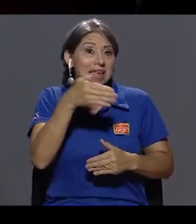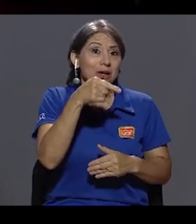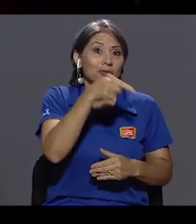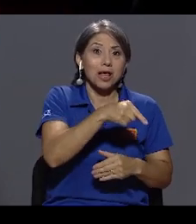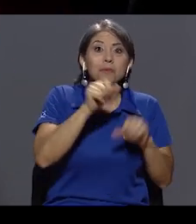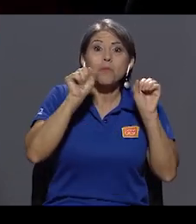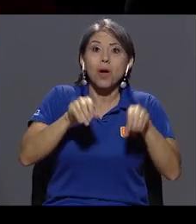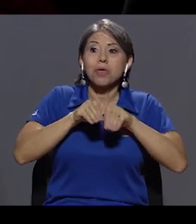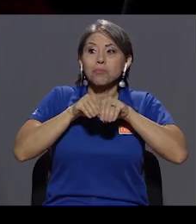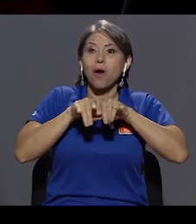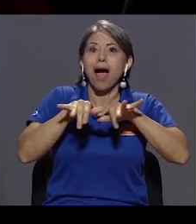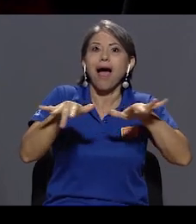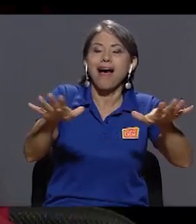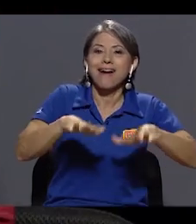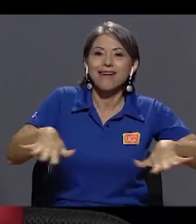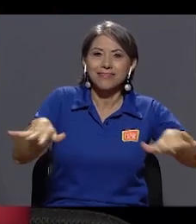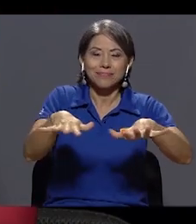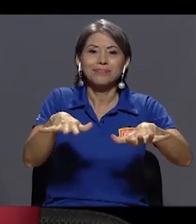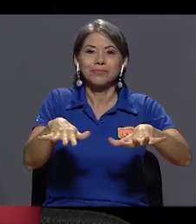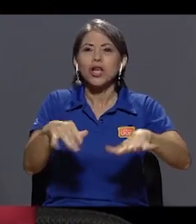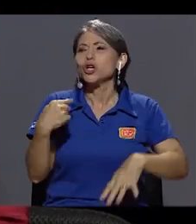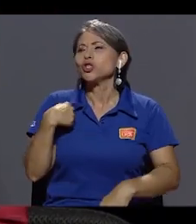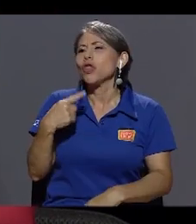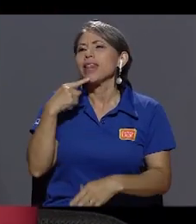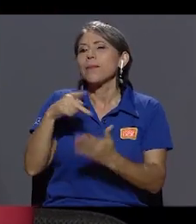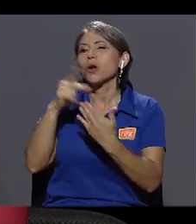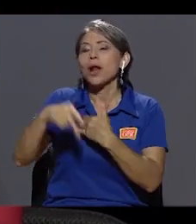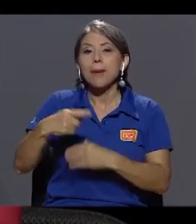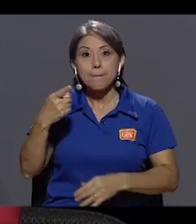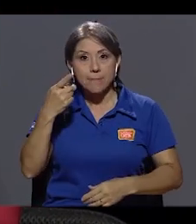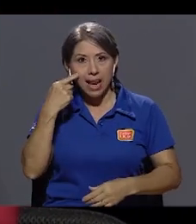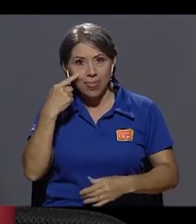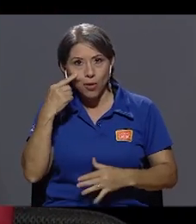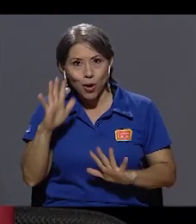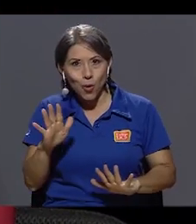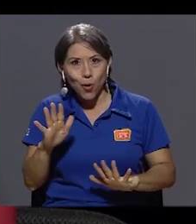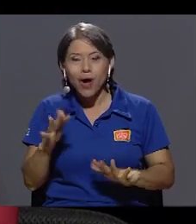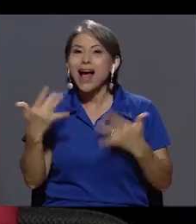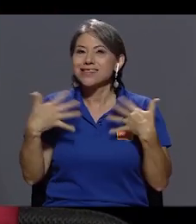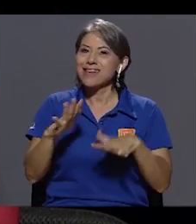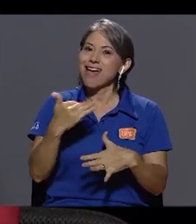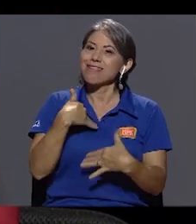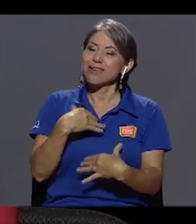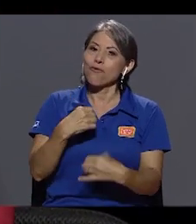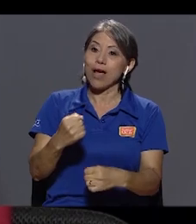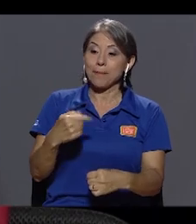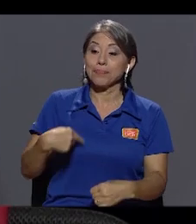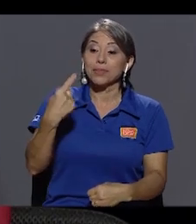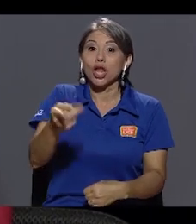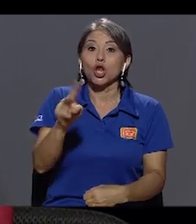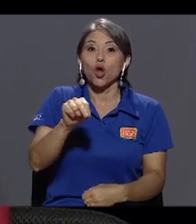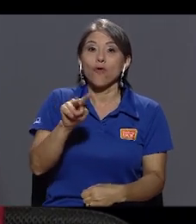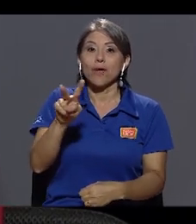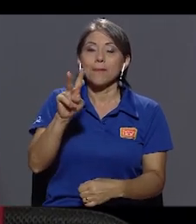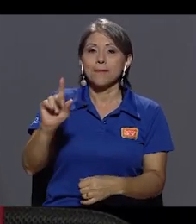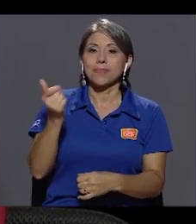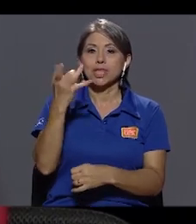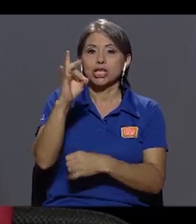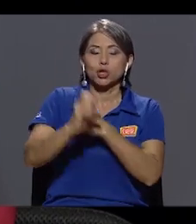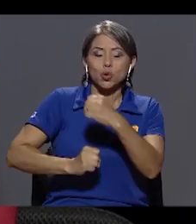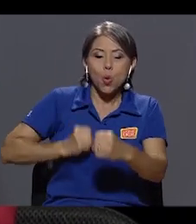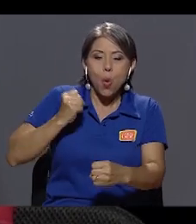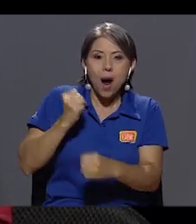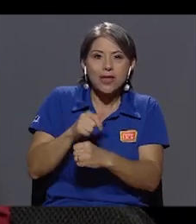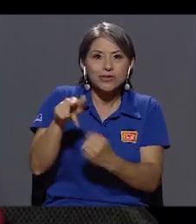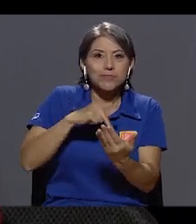llegar a las audiencias? Don Norval. Yo diría que Pelando el Ojo se ganado una credibilidad. Ahora, justamente en noviembre, cumplo 18 años de